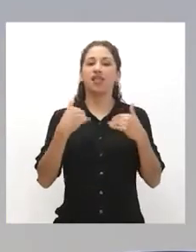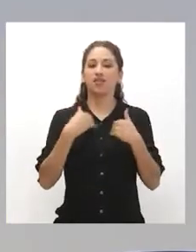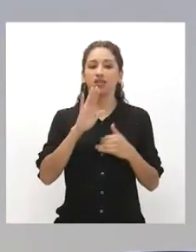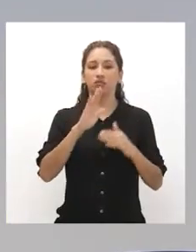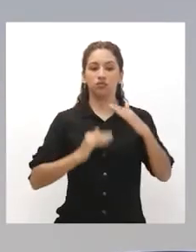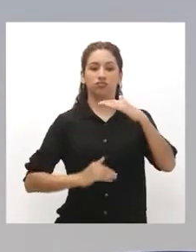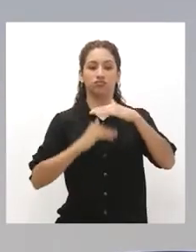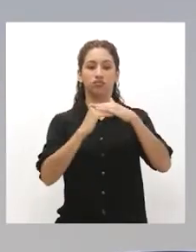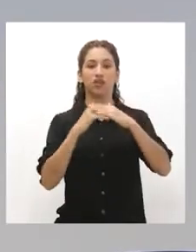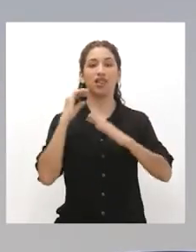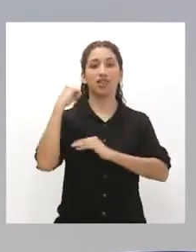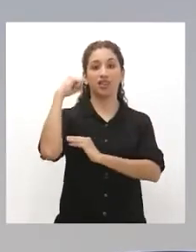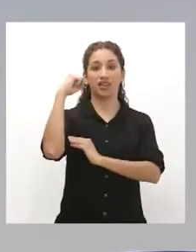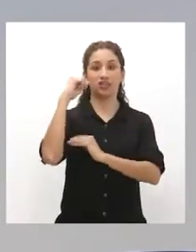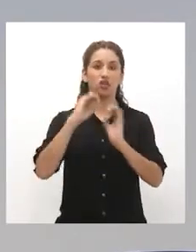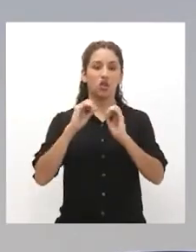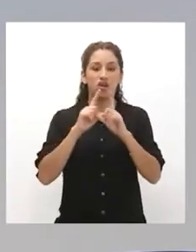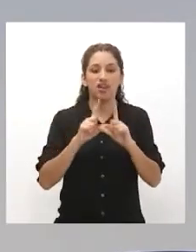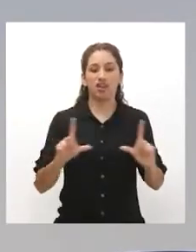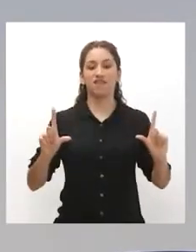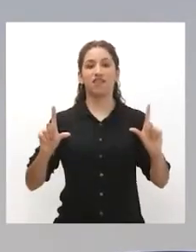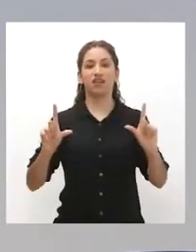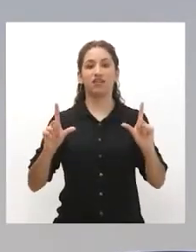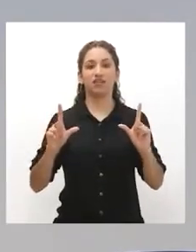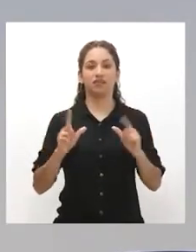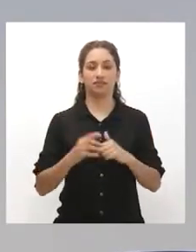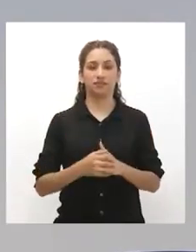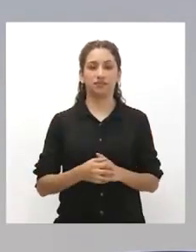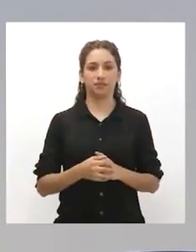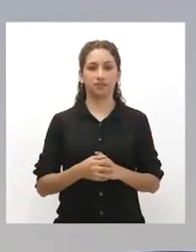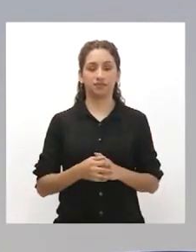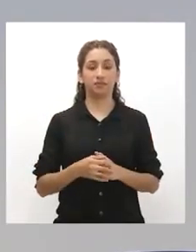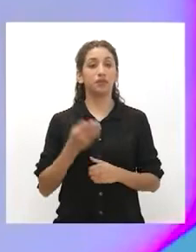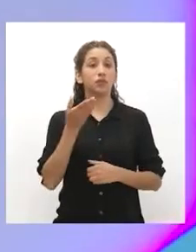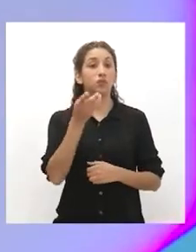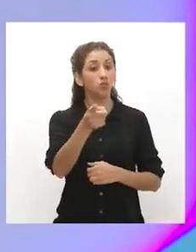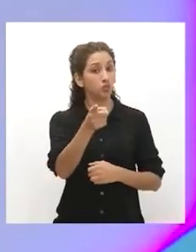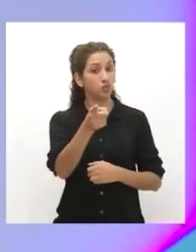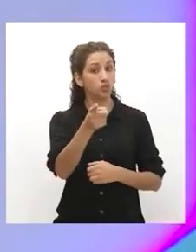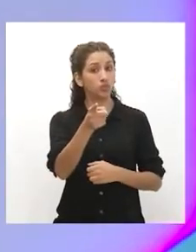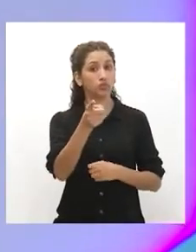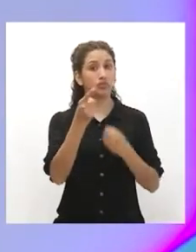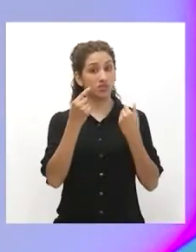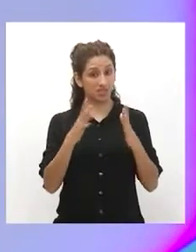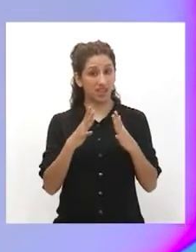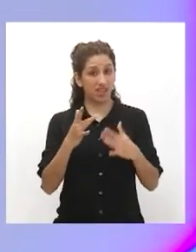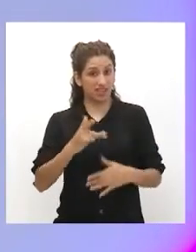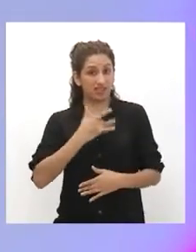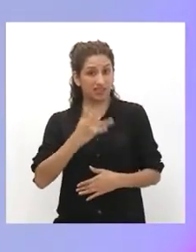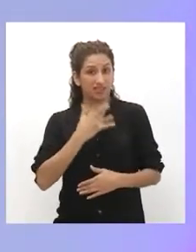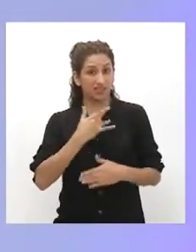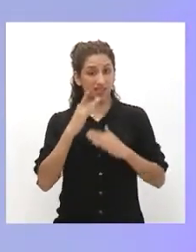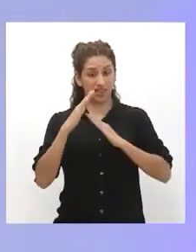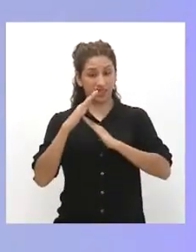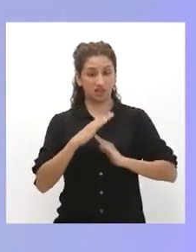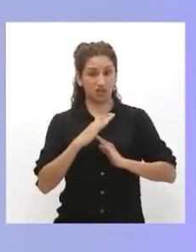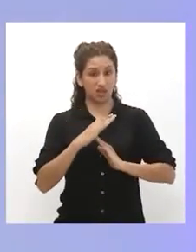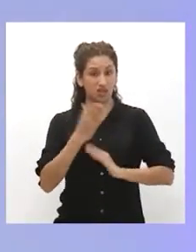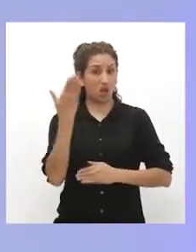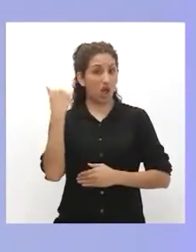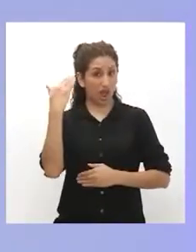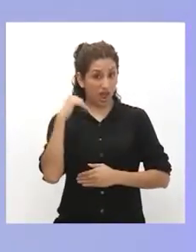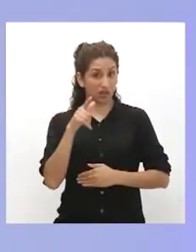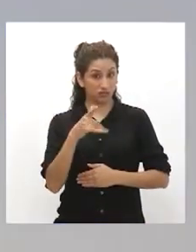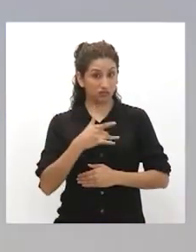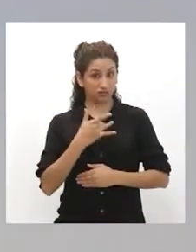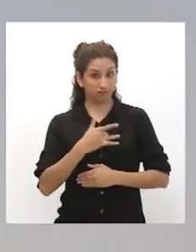el limitar sus derechos o libertades fundamentales. ¿Y tú? ¿Te has sentido discriminado o discriminado